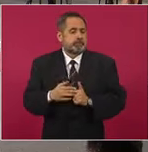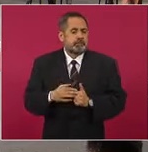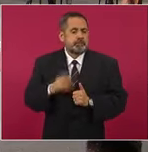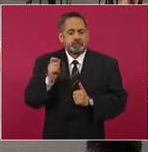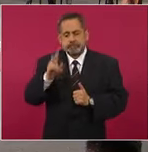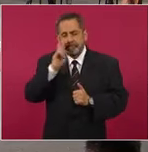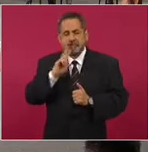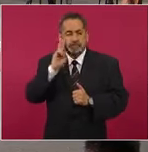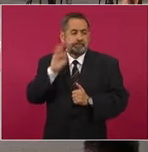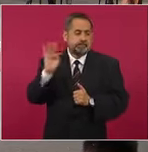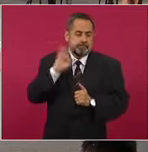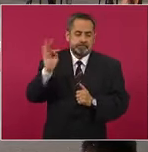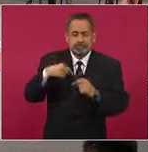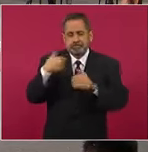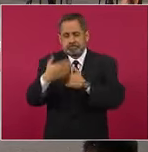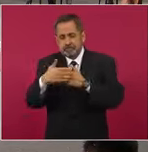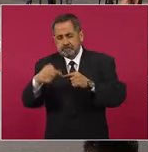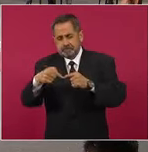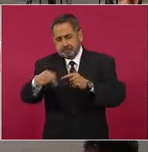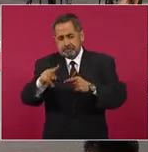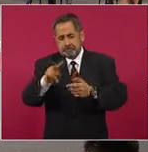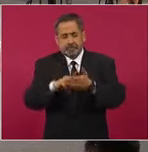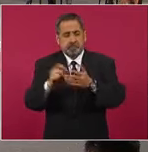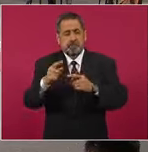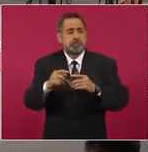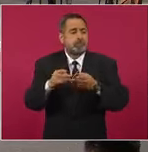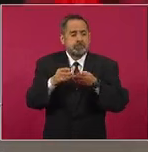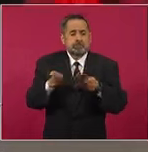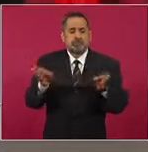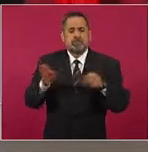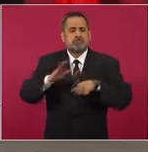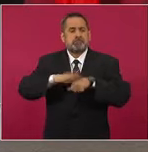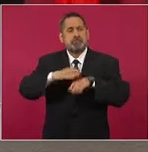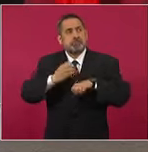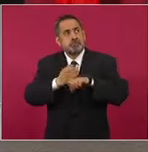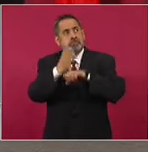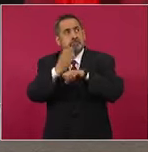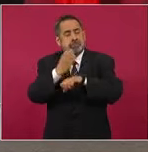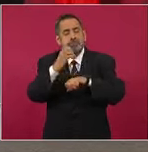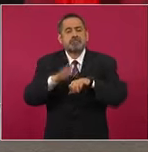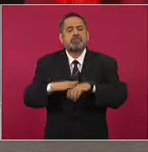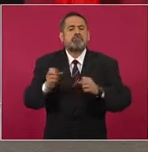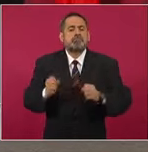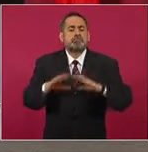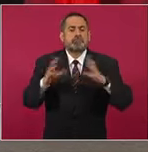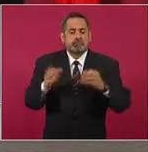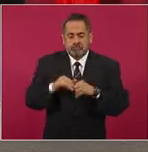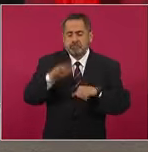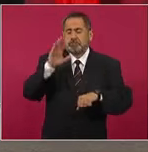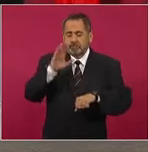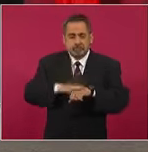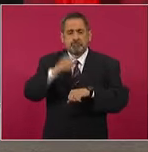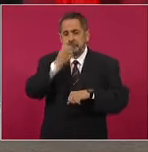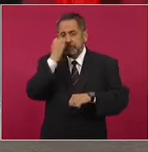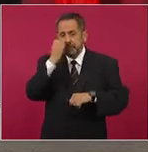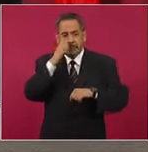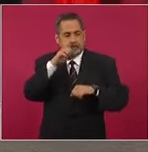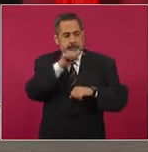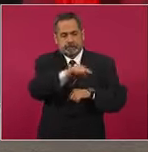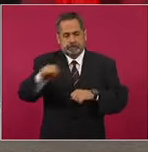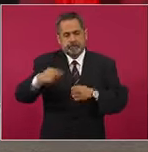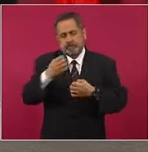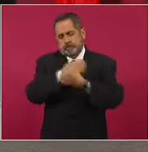programamos ampliar la meta a cubrir en cada entidad con la mayor cantidad de escuelas públicas de educación